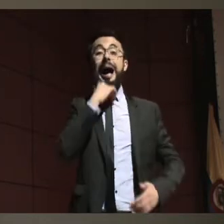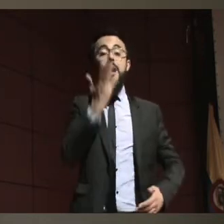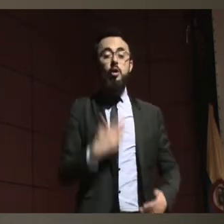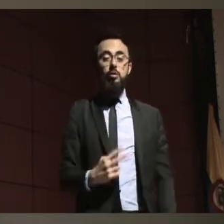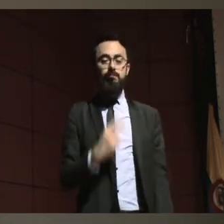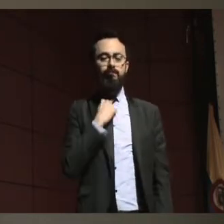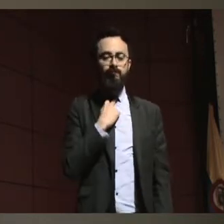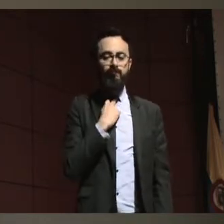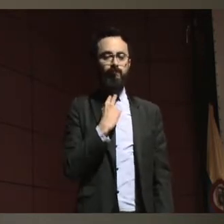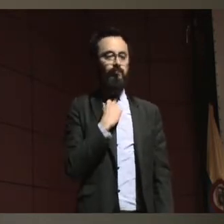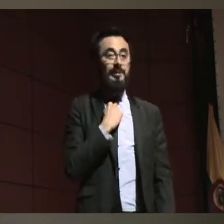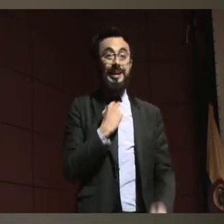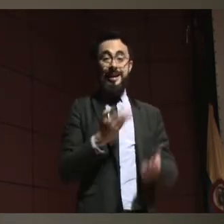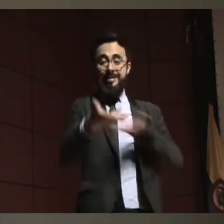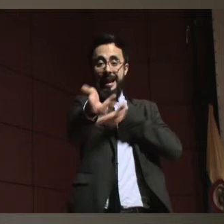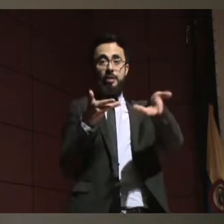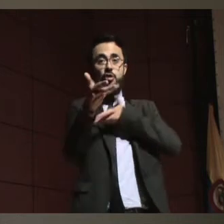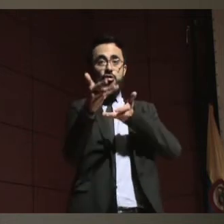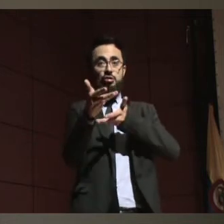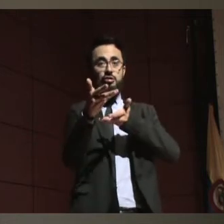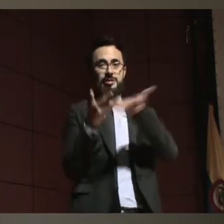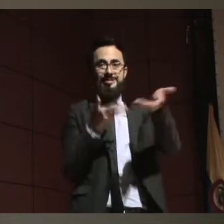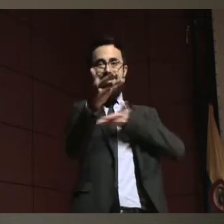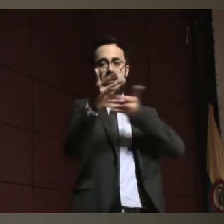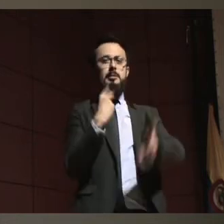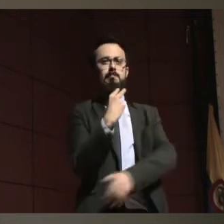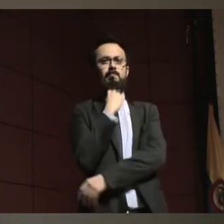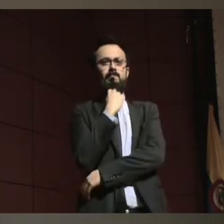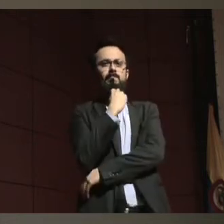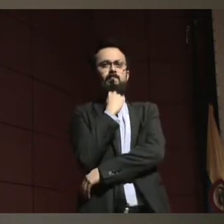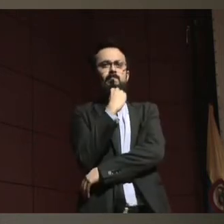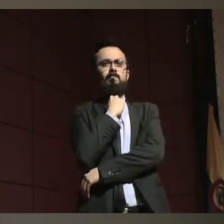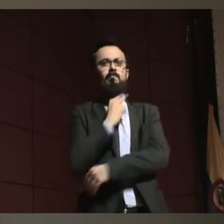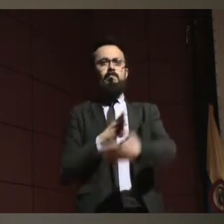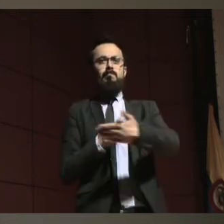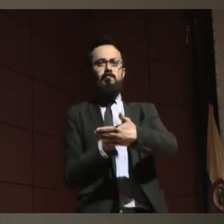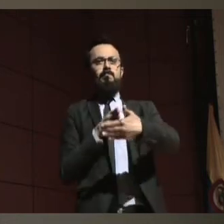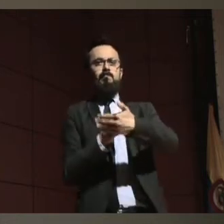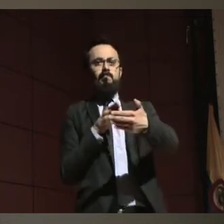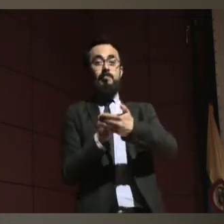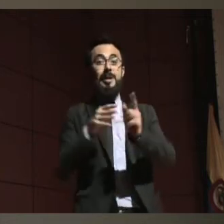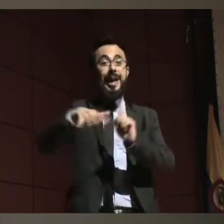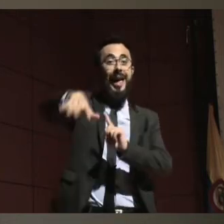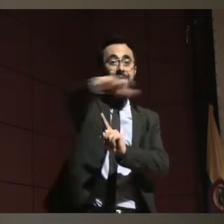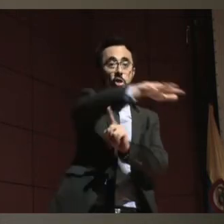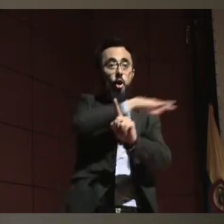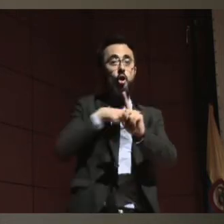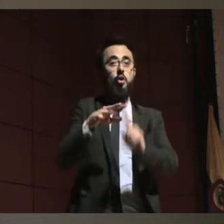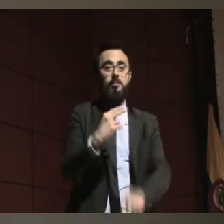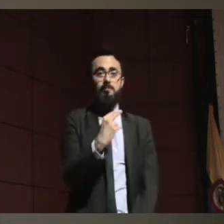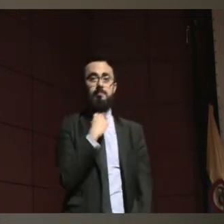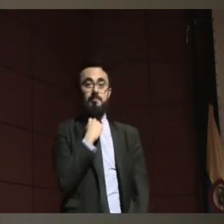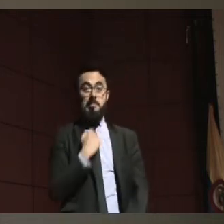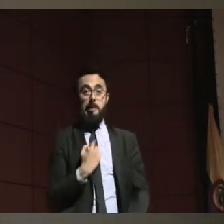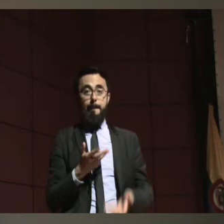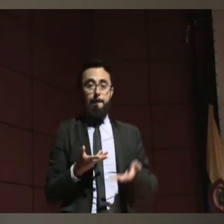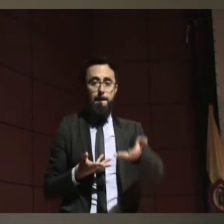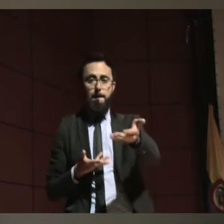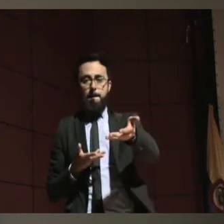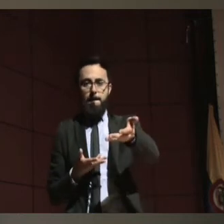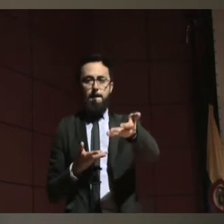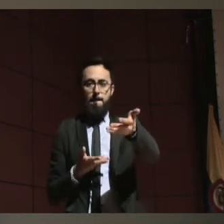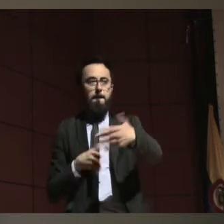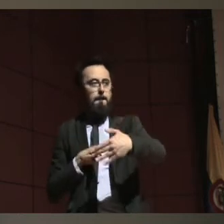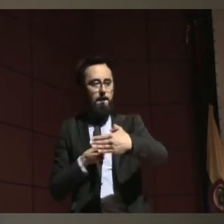en la interacción y encuentro barreras en mi entorno para hacer esa interacción, tengo una discapacidad.